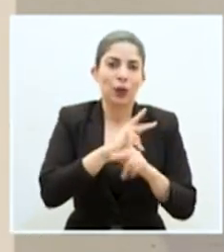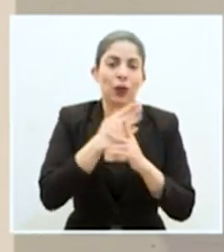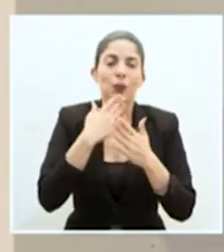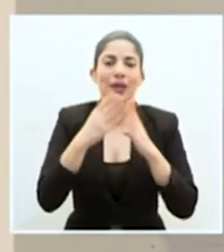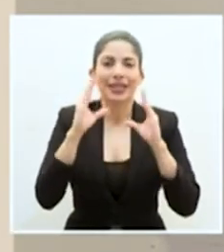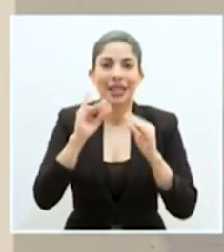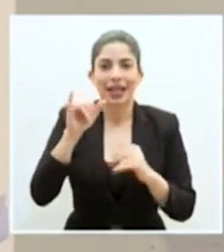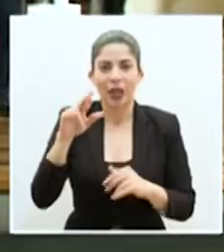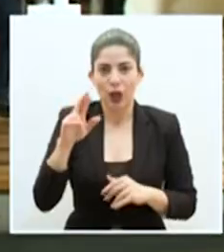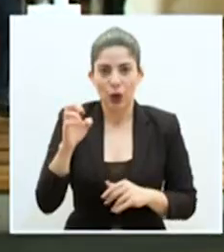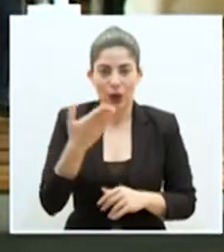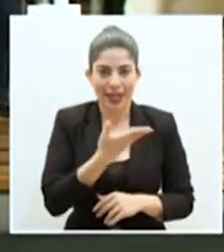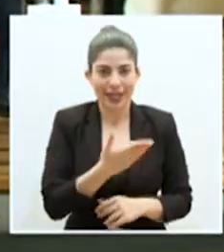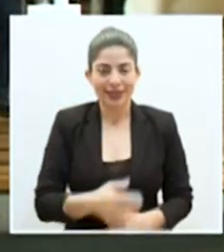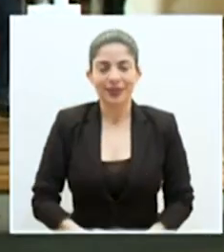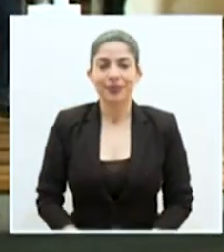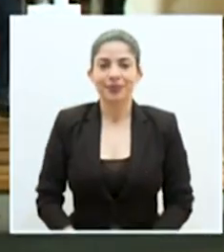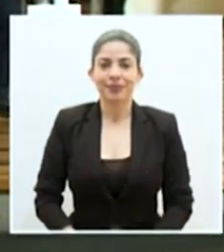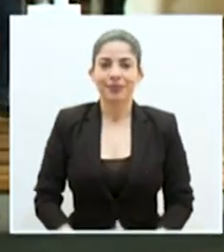Buenas tardes. Don Jorge.